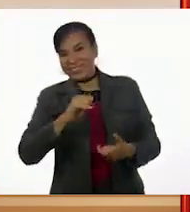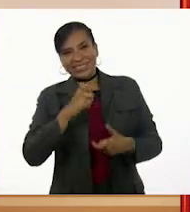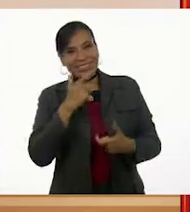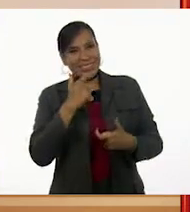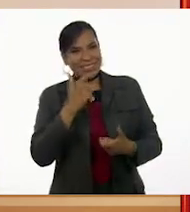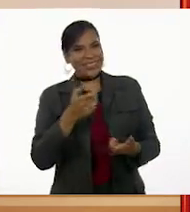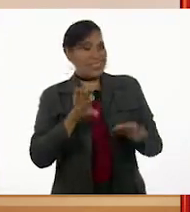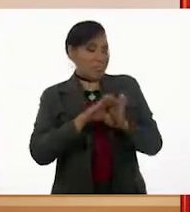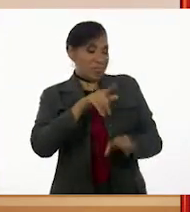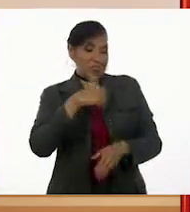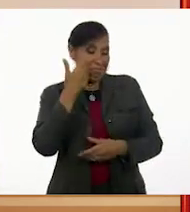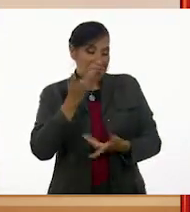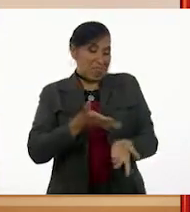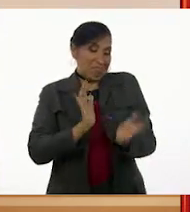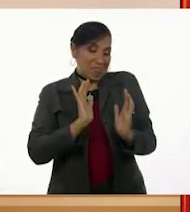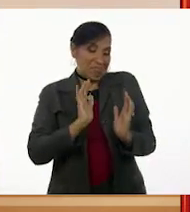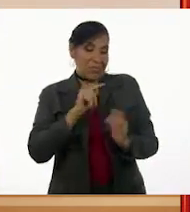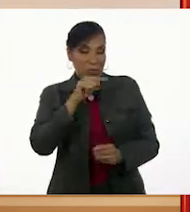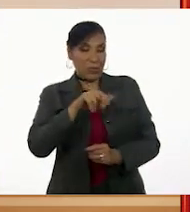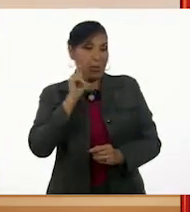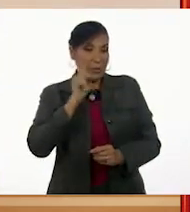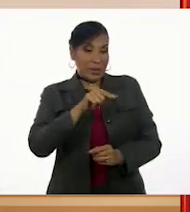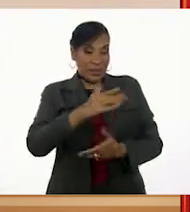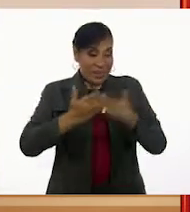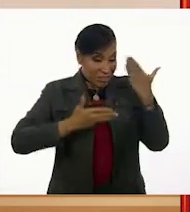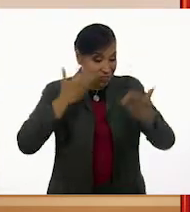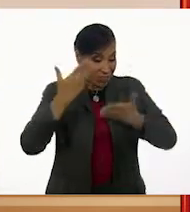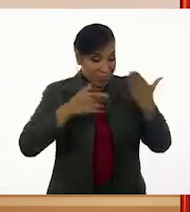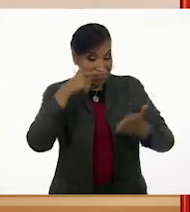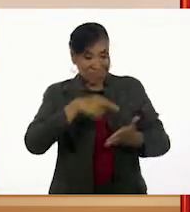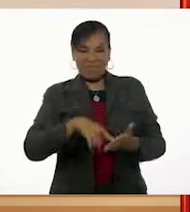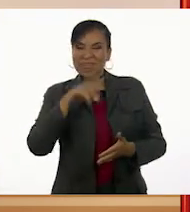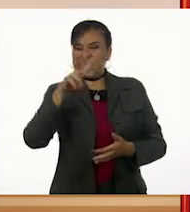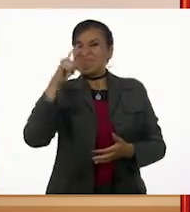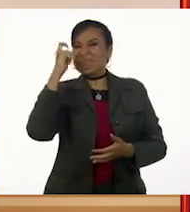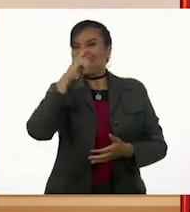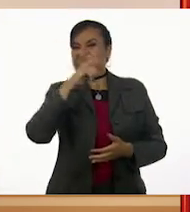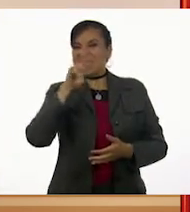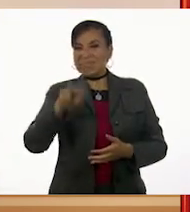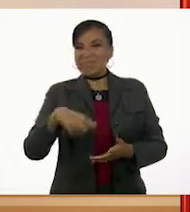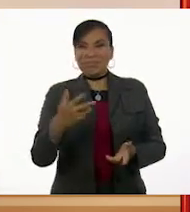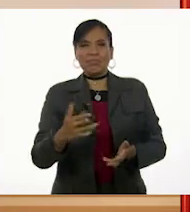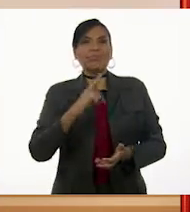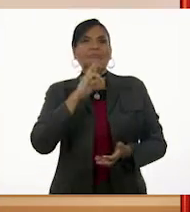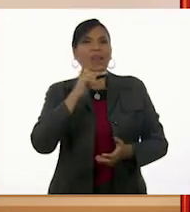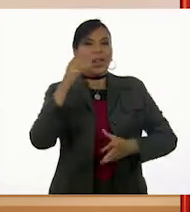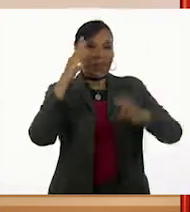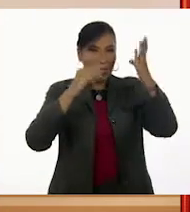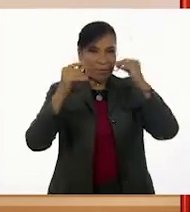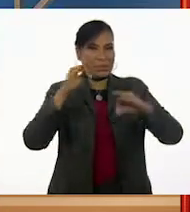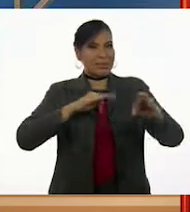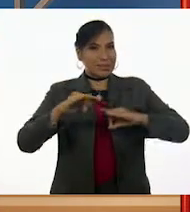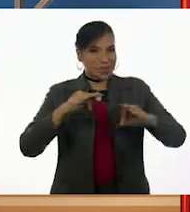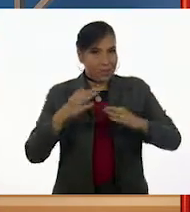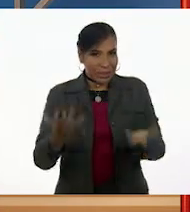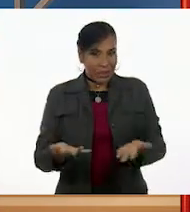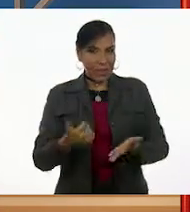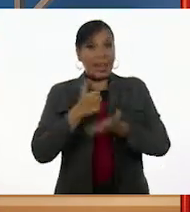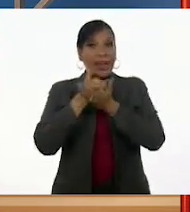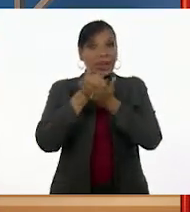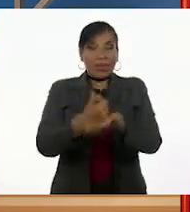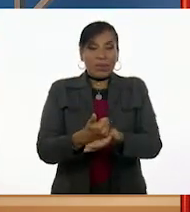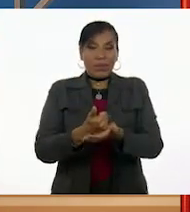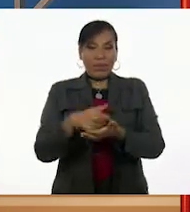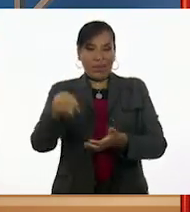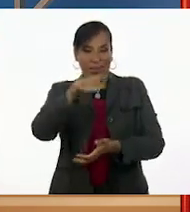Pues como quieras, vas a ver que eso de la estudiada es bien difícil. Es mejor aprender a trabajar, ayudar